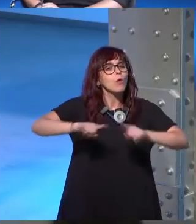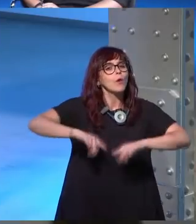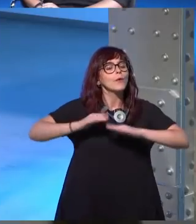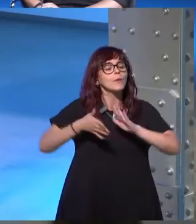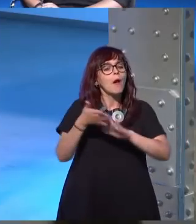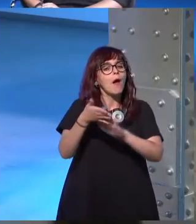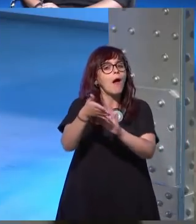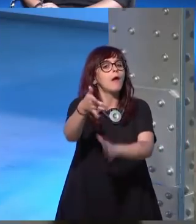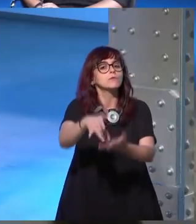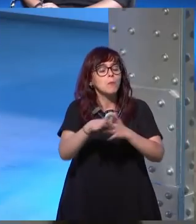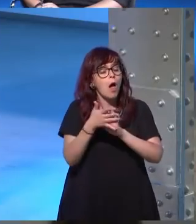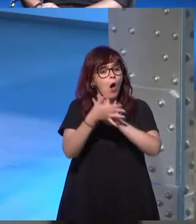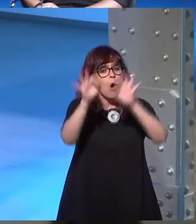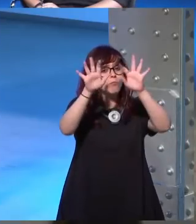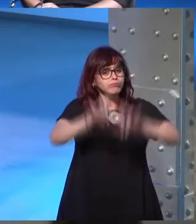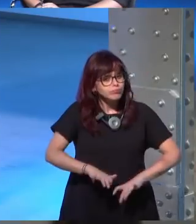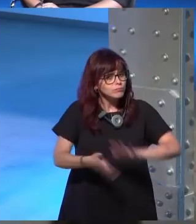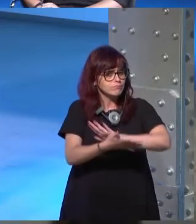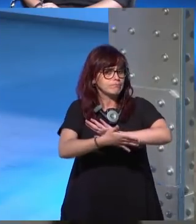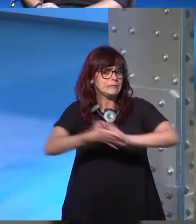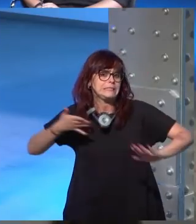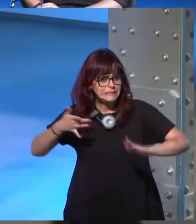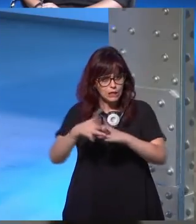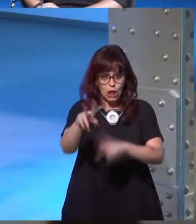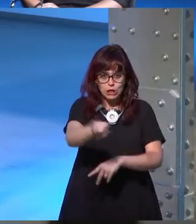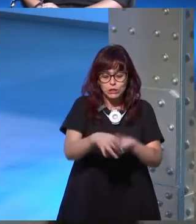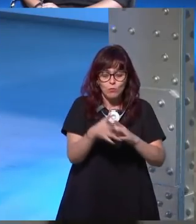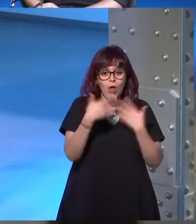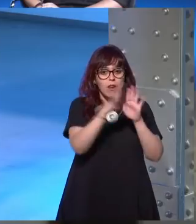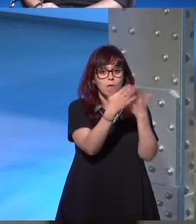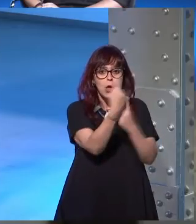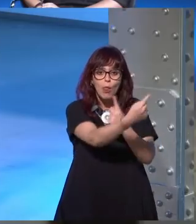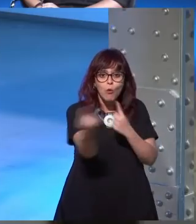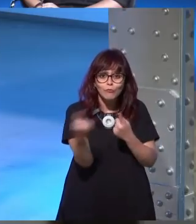a toda pastilla que cada libro es distinto a los demás